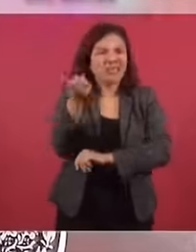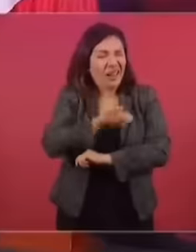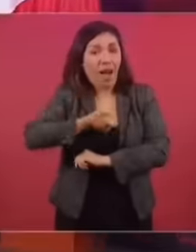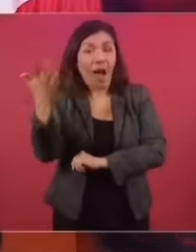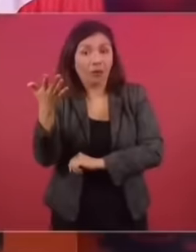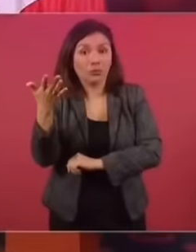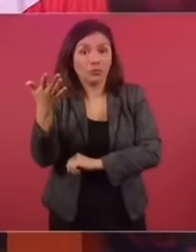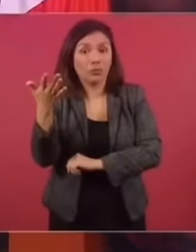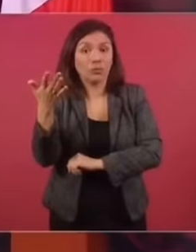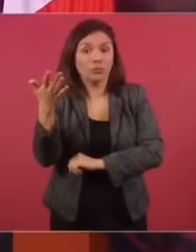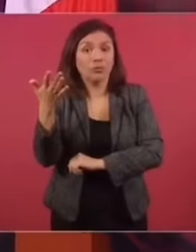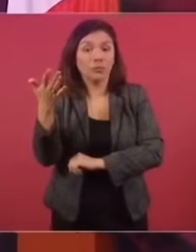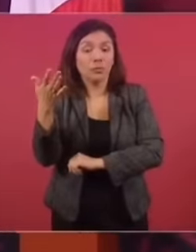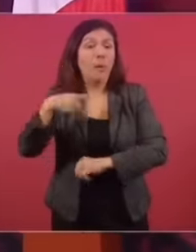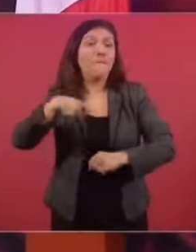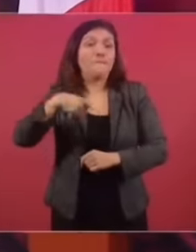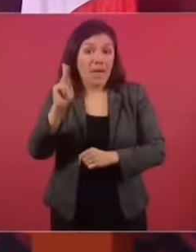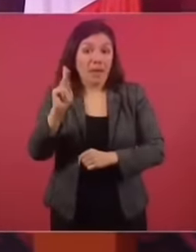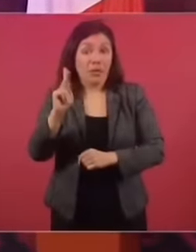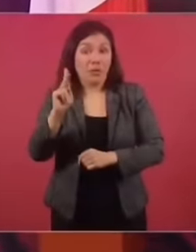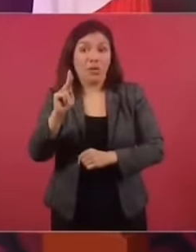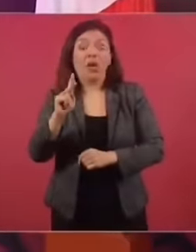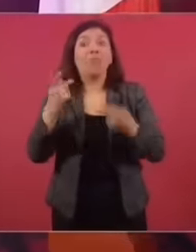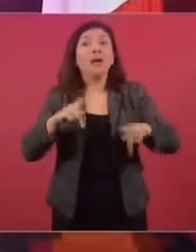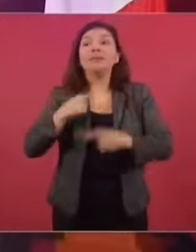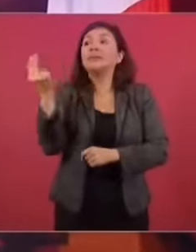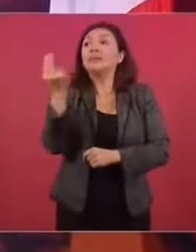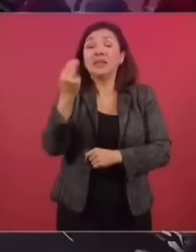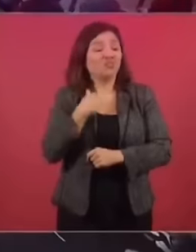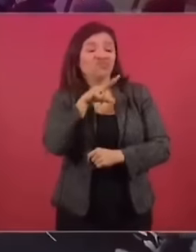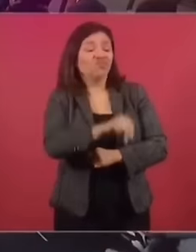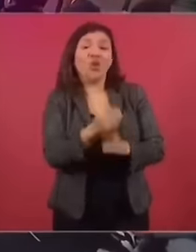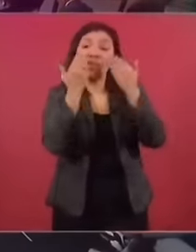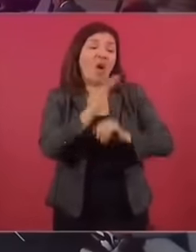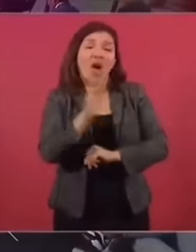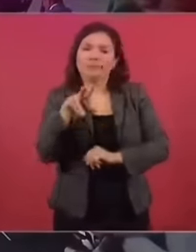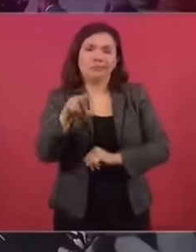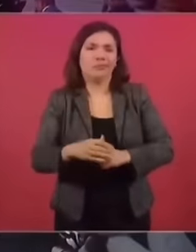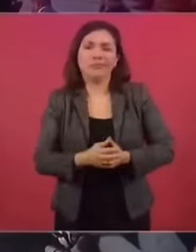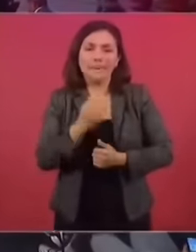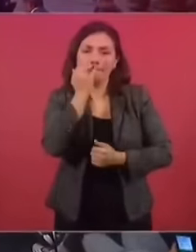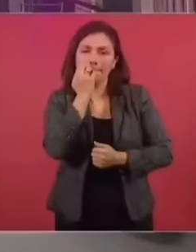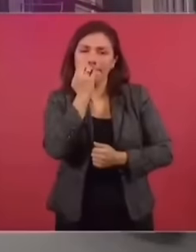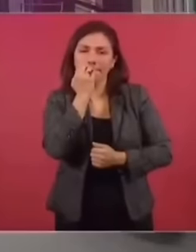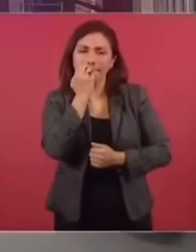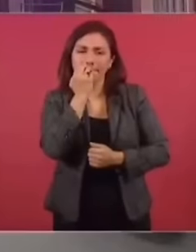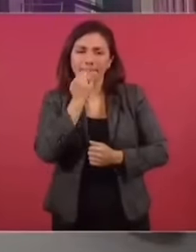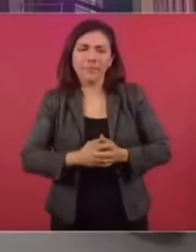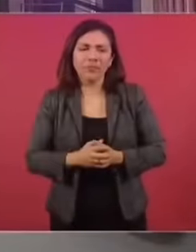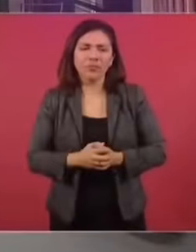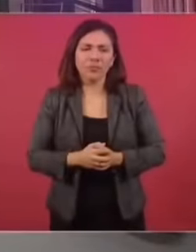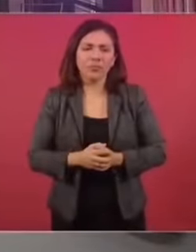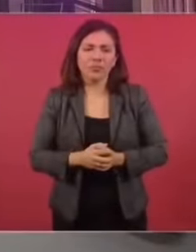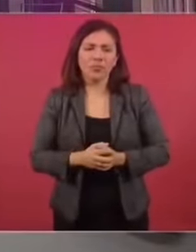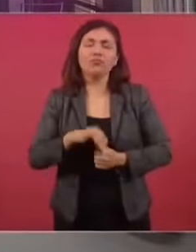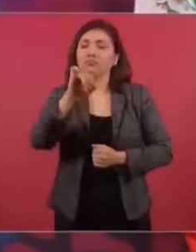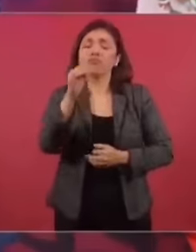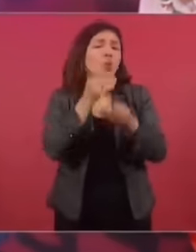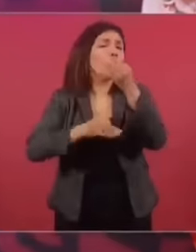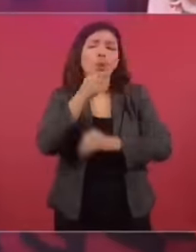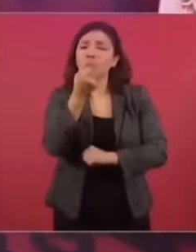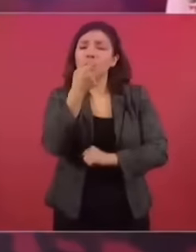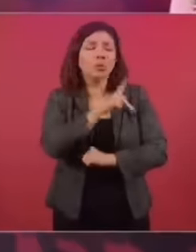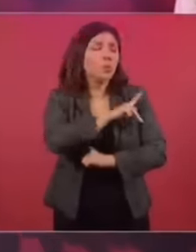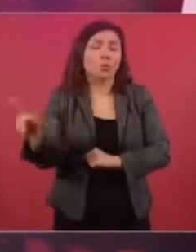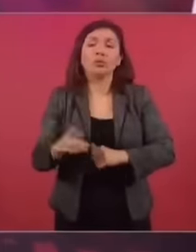Así es. Pero no, no se le va a negar a nadie la medicina que requiere. Bien. Sí, todas. Todas las